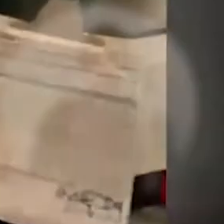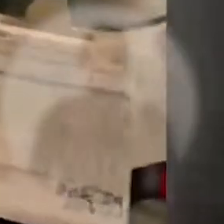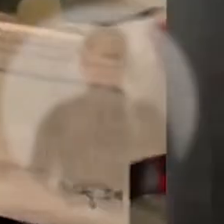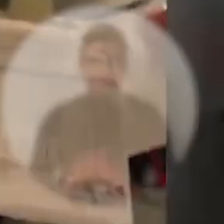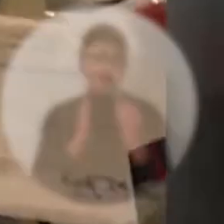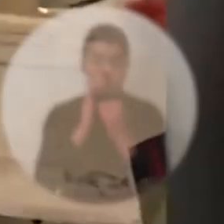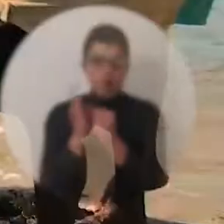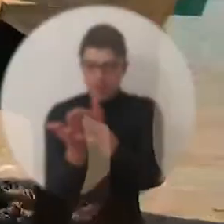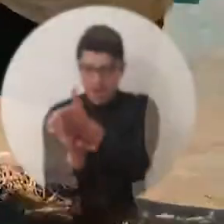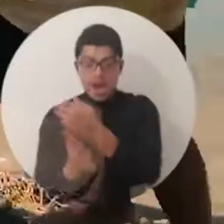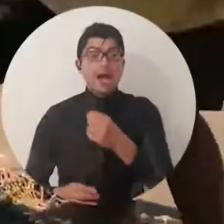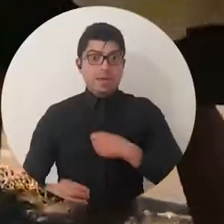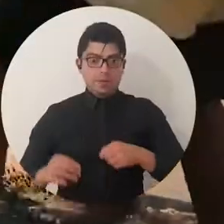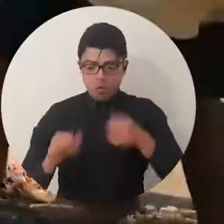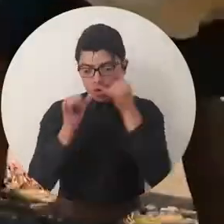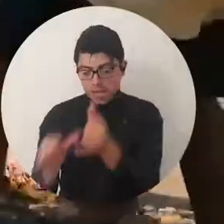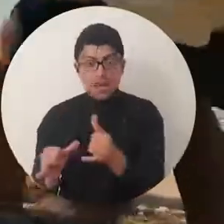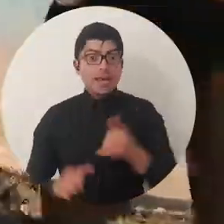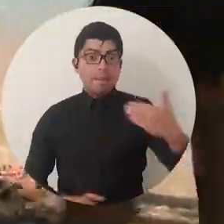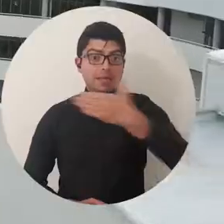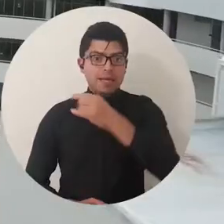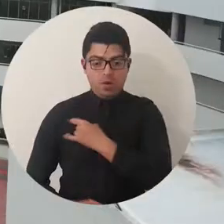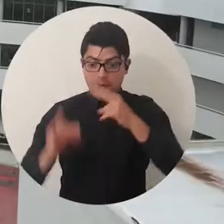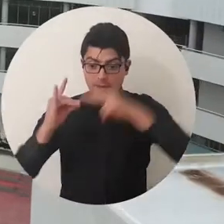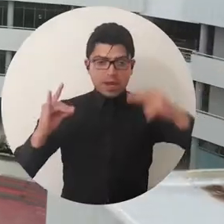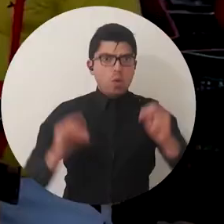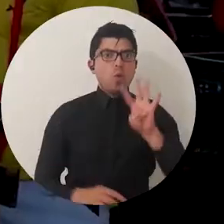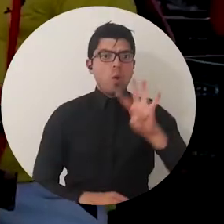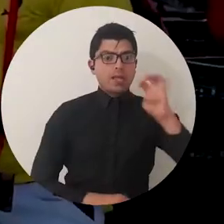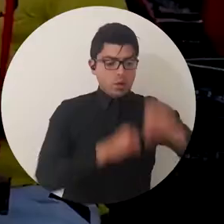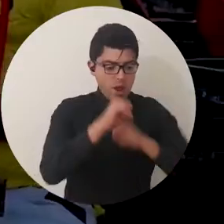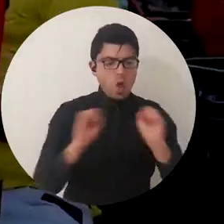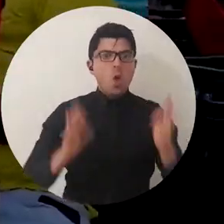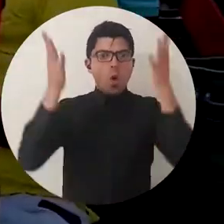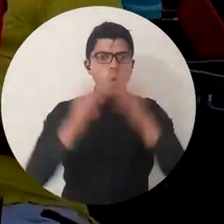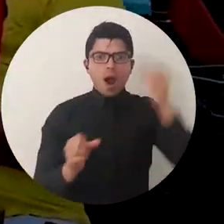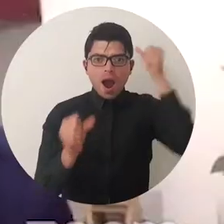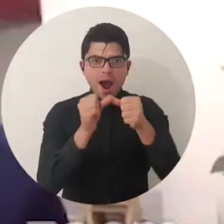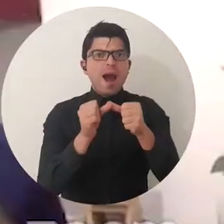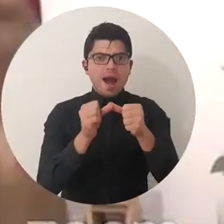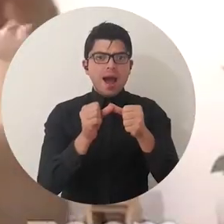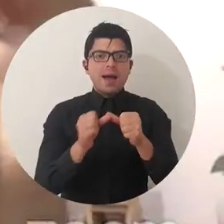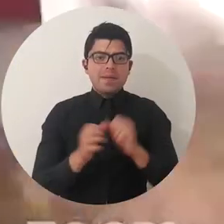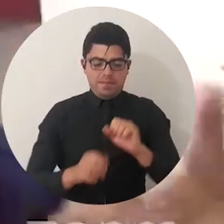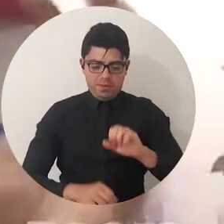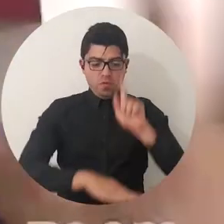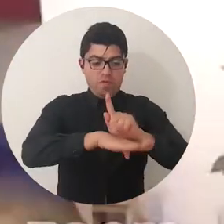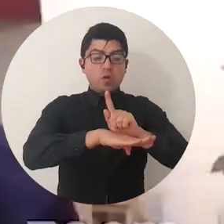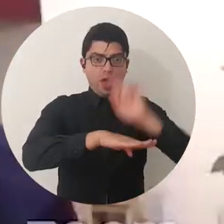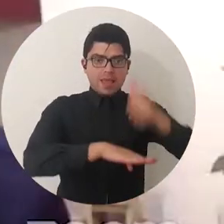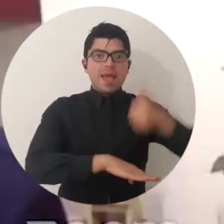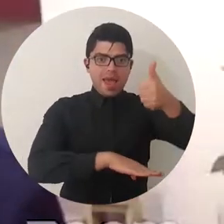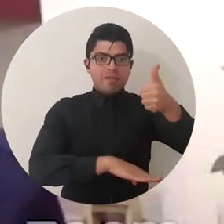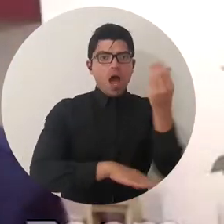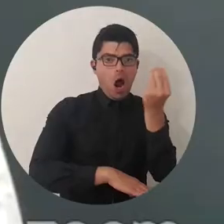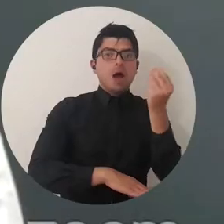El programa de Ingeniería Pesquera de la Universidad del Magdalena cumplió 49 años y para conmemorarlo, desde la decanatura